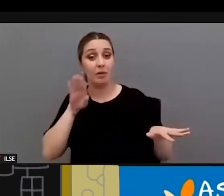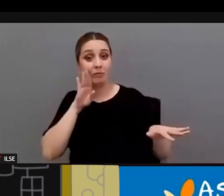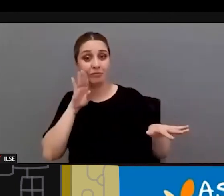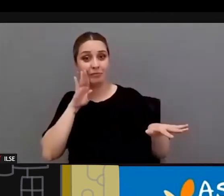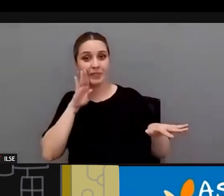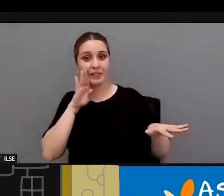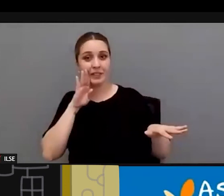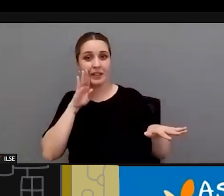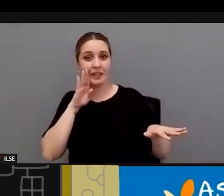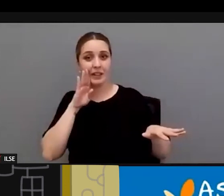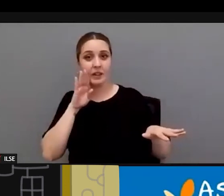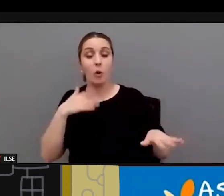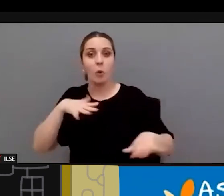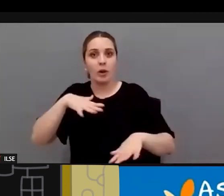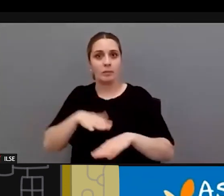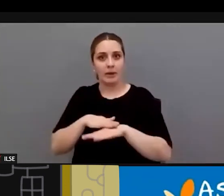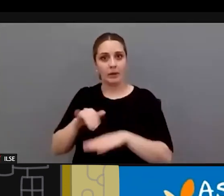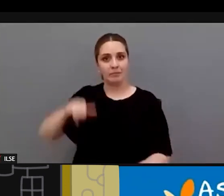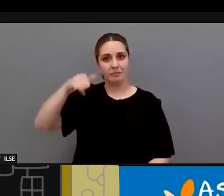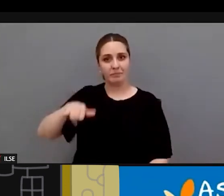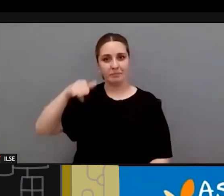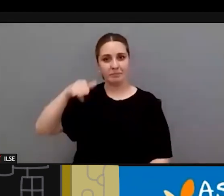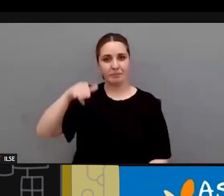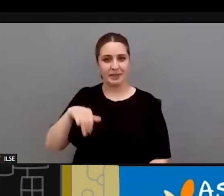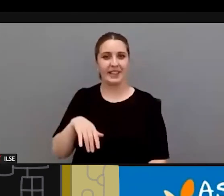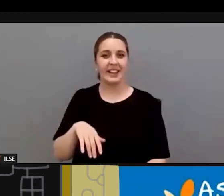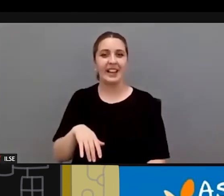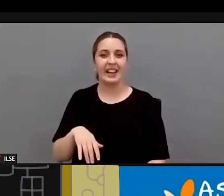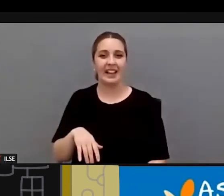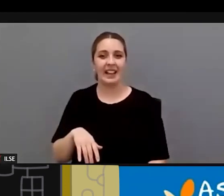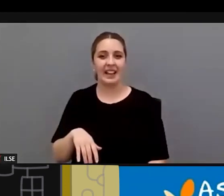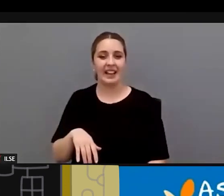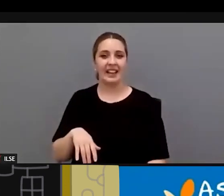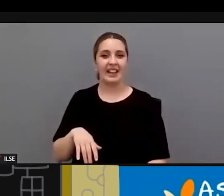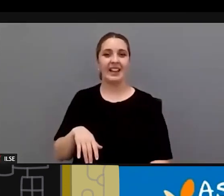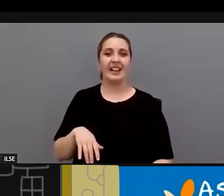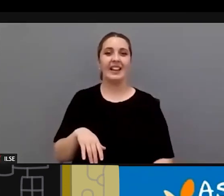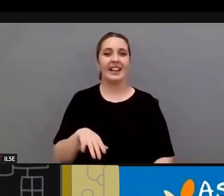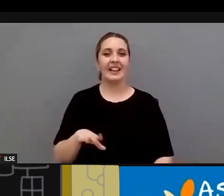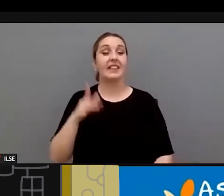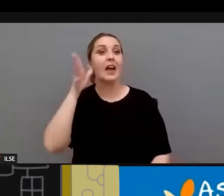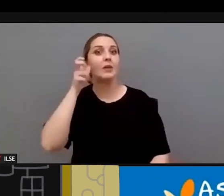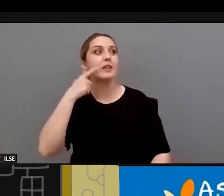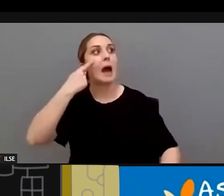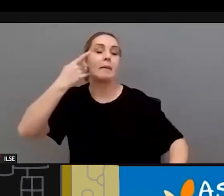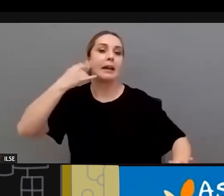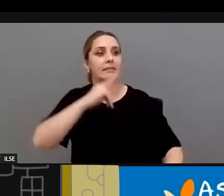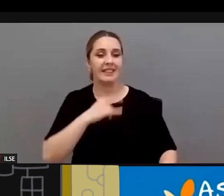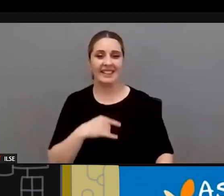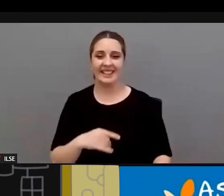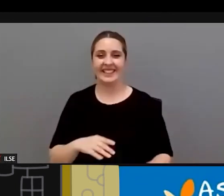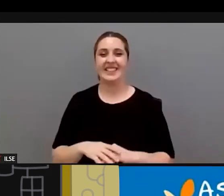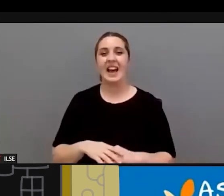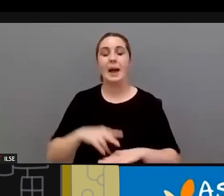presencia perdón de esa presencia han oído y han dicho cuida a ver qué dice de esa presencia